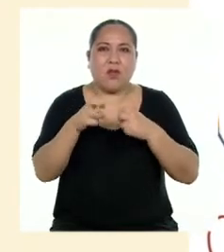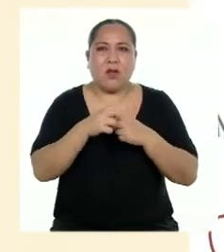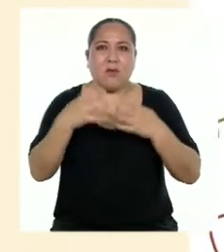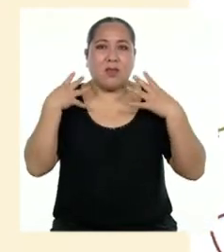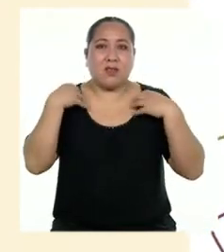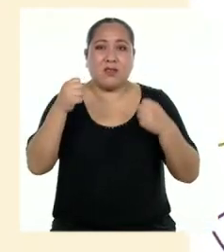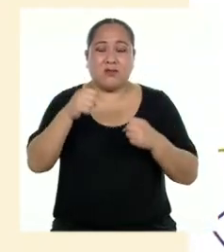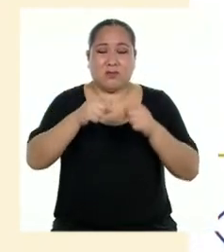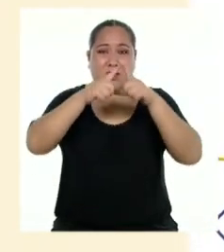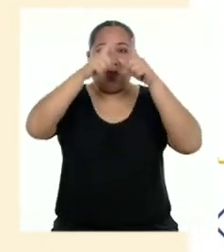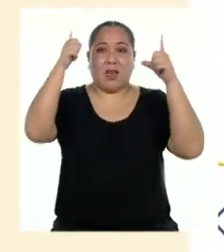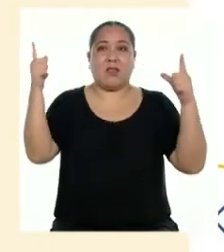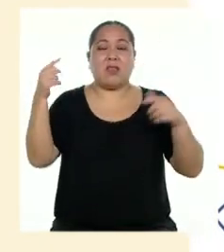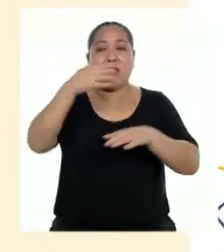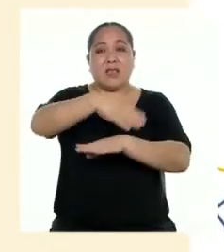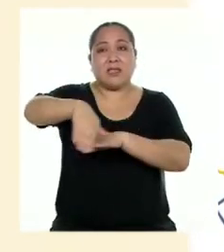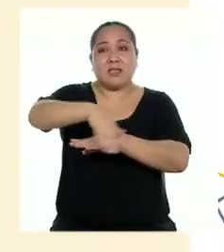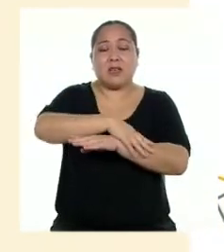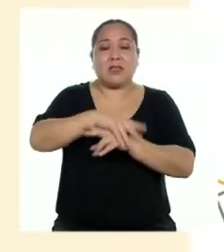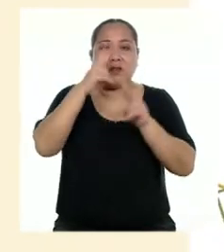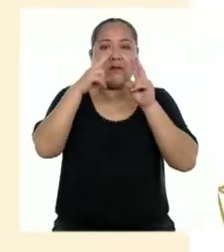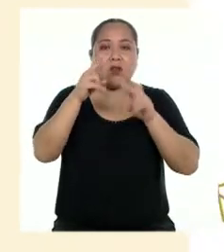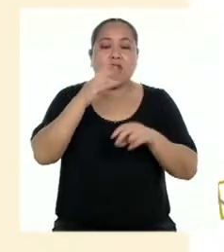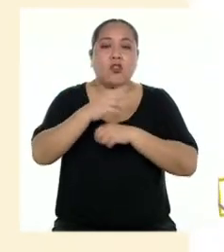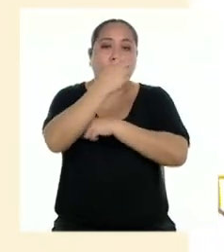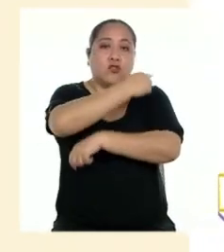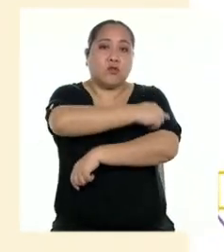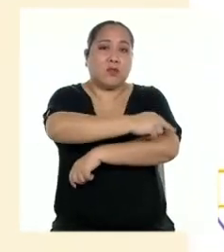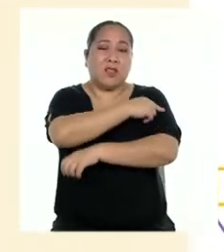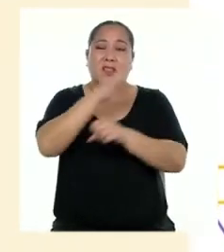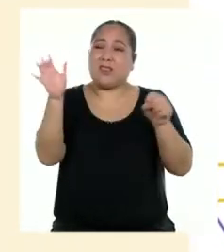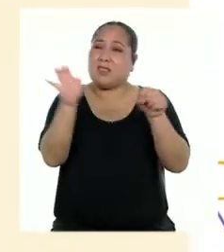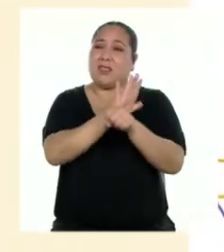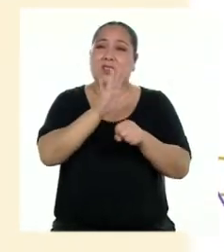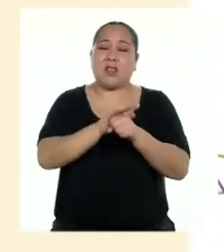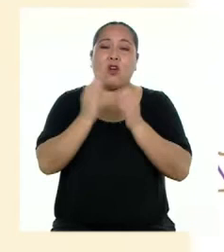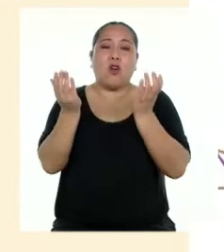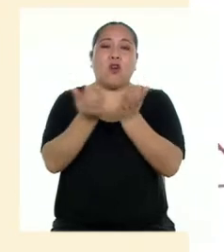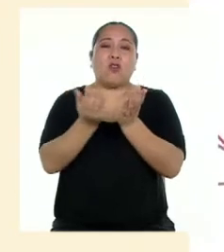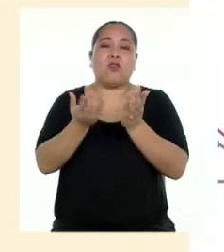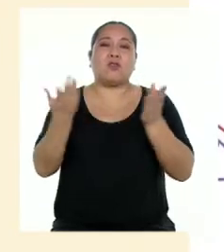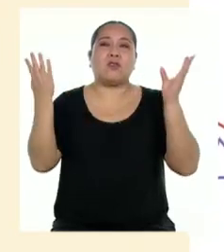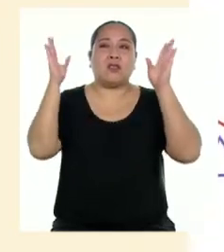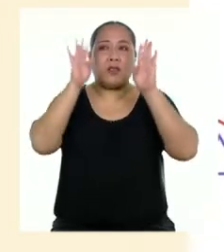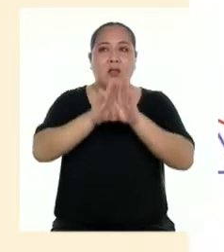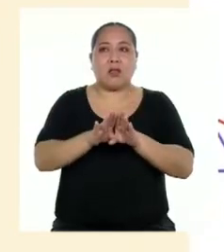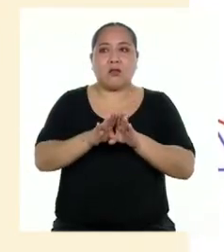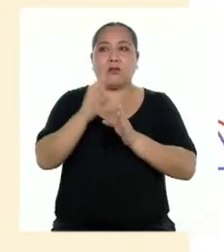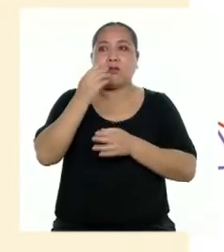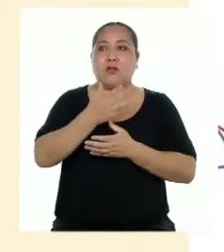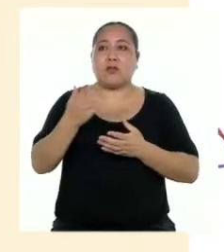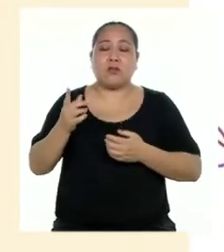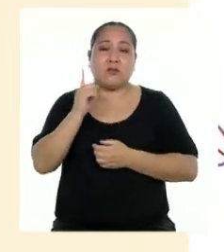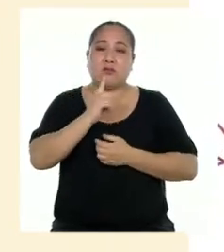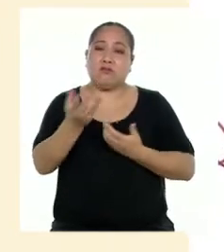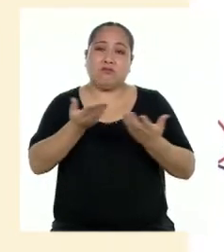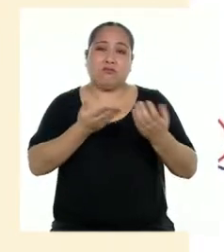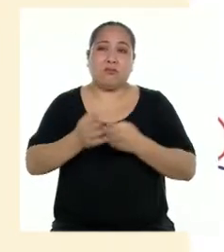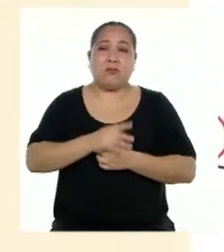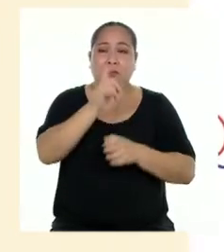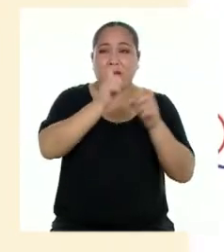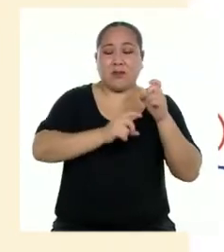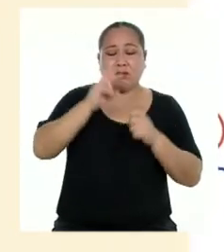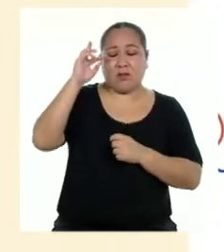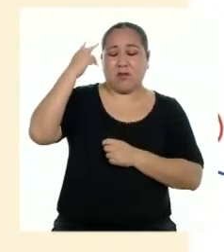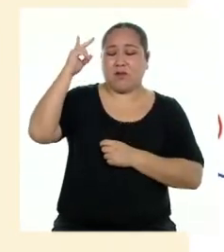magnitud. En las calles se vieron hospitales saturados, colegios cerrados y negocios sin atención, así como personas